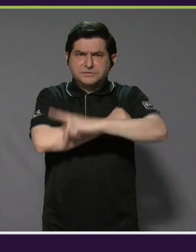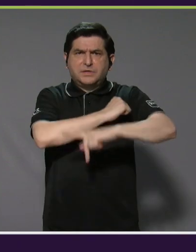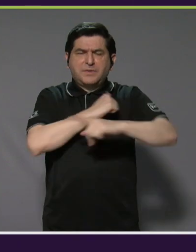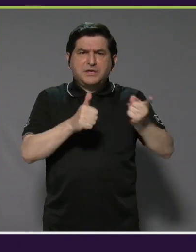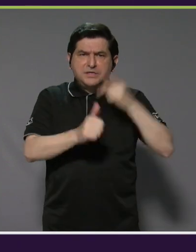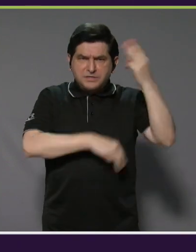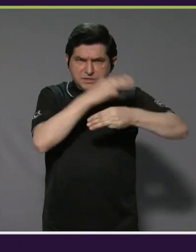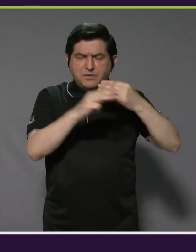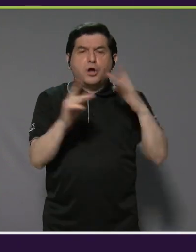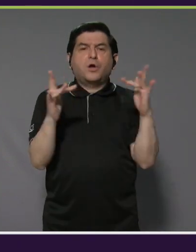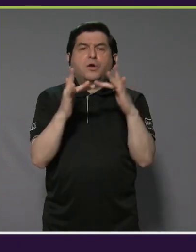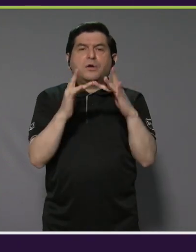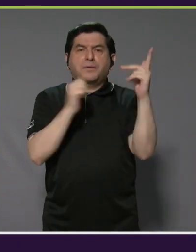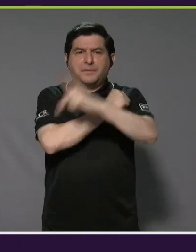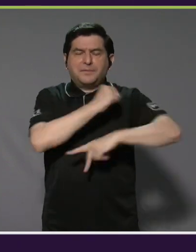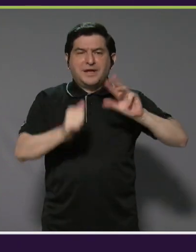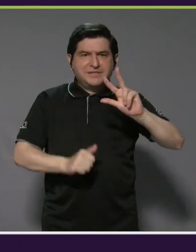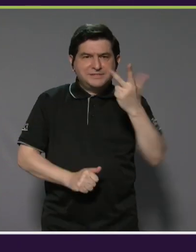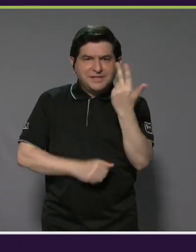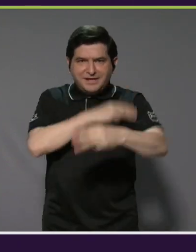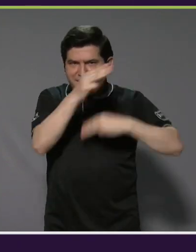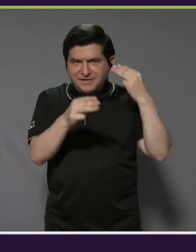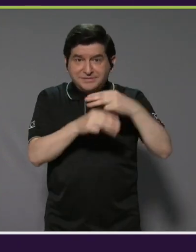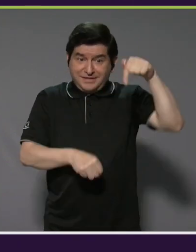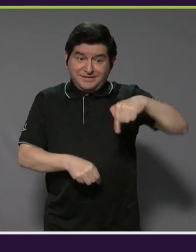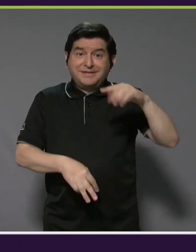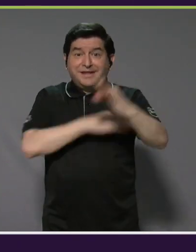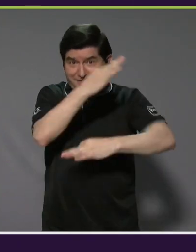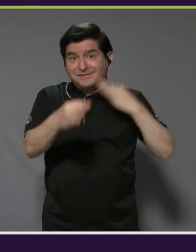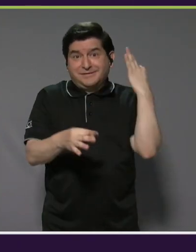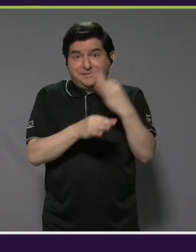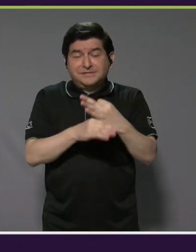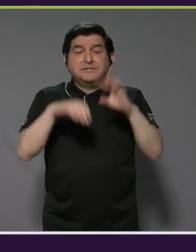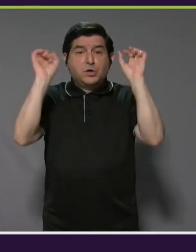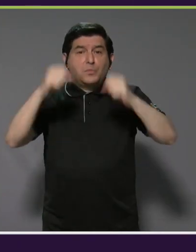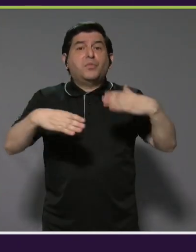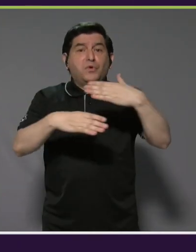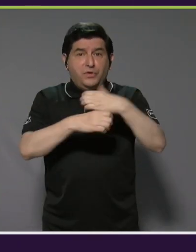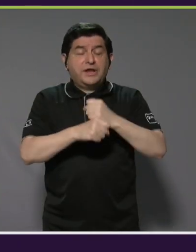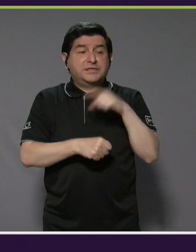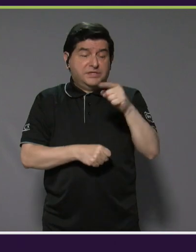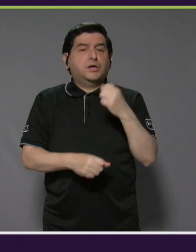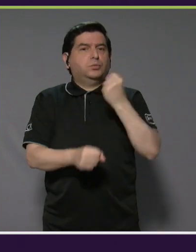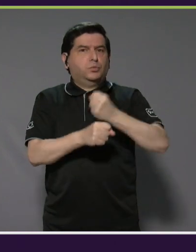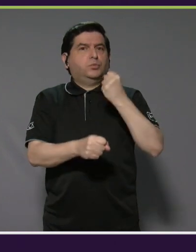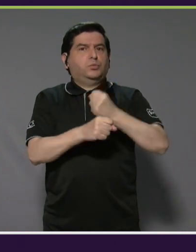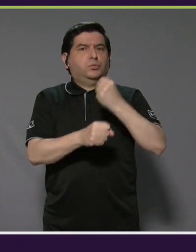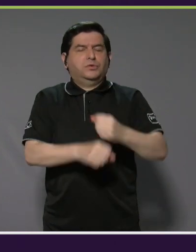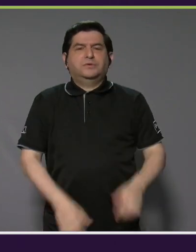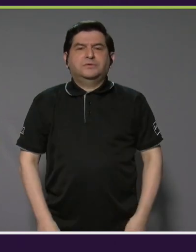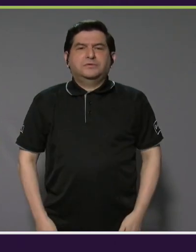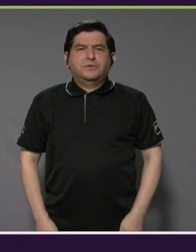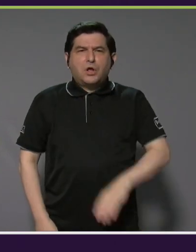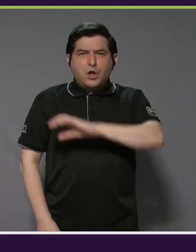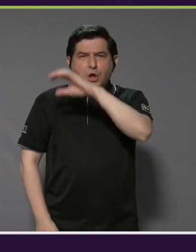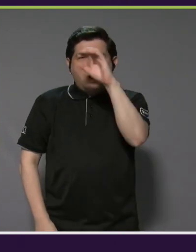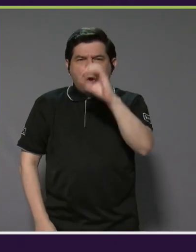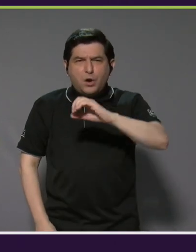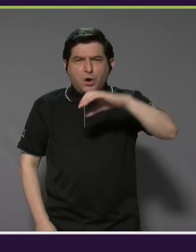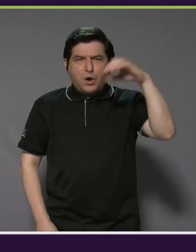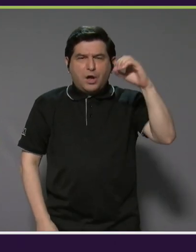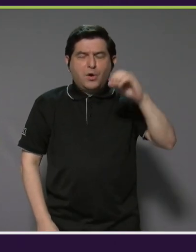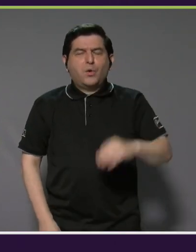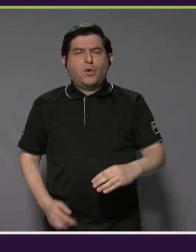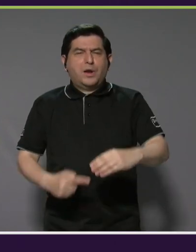primer mundo, contactará a un país de tercer mundo como este para llevar a cabo semejante tarea. La ola es una ola